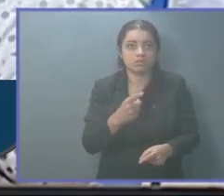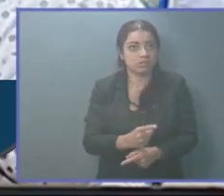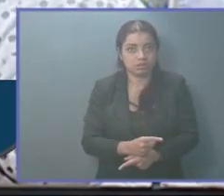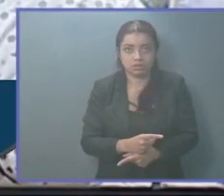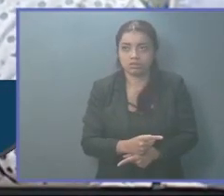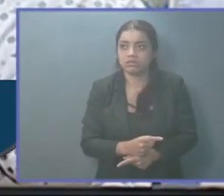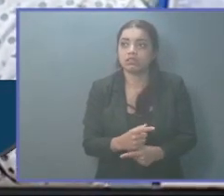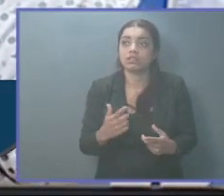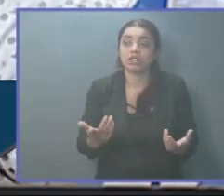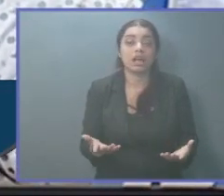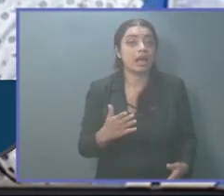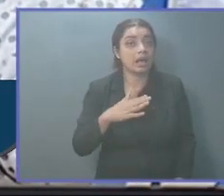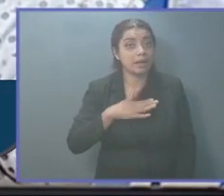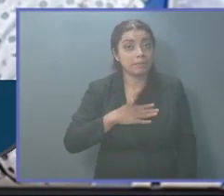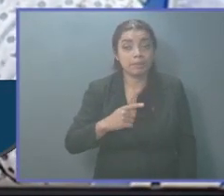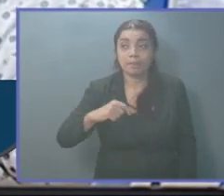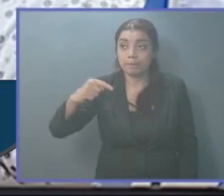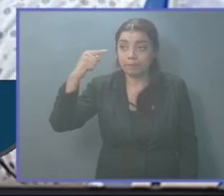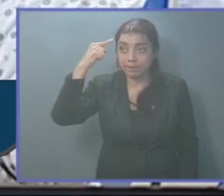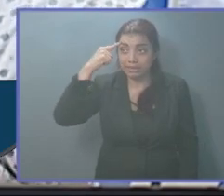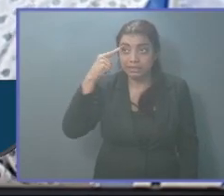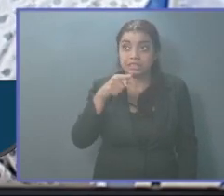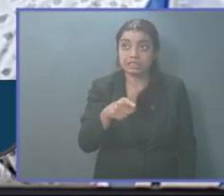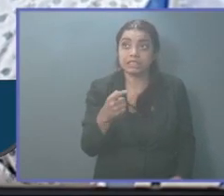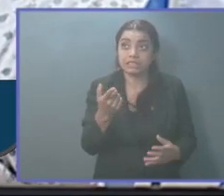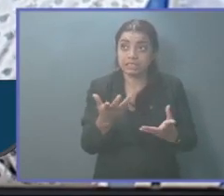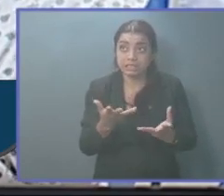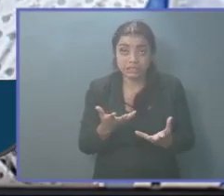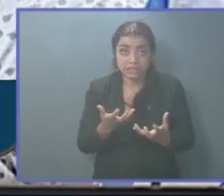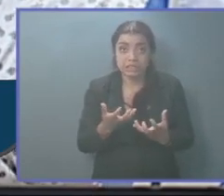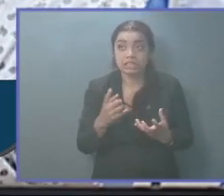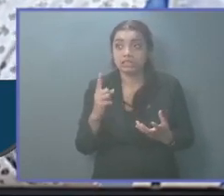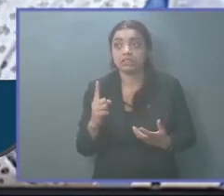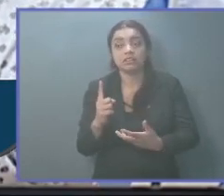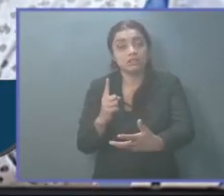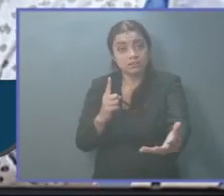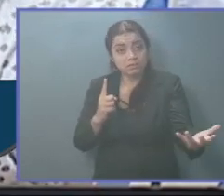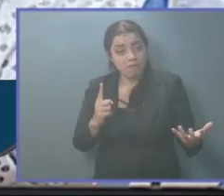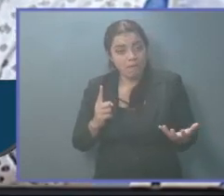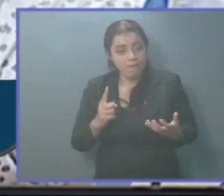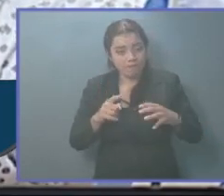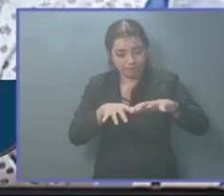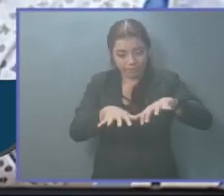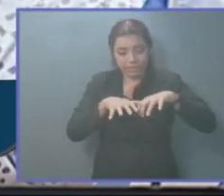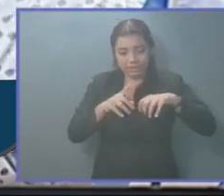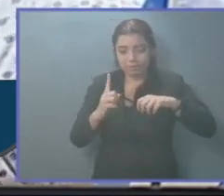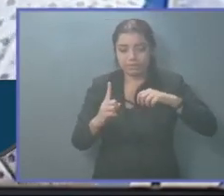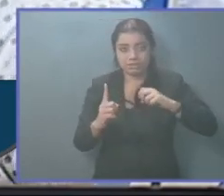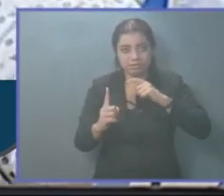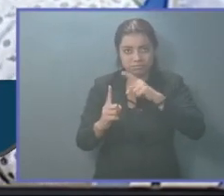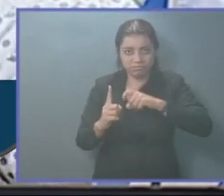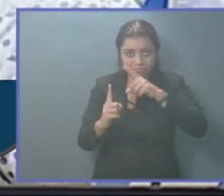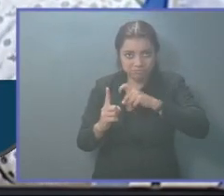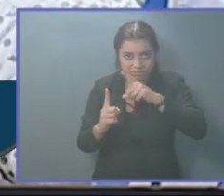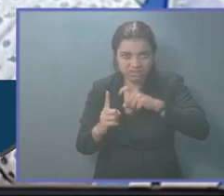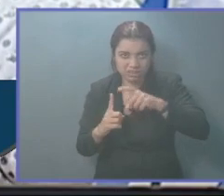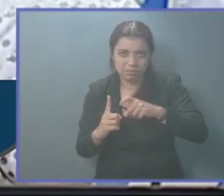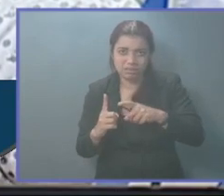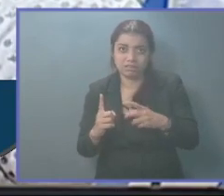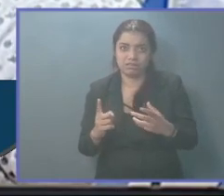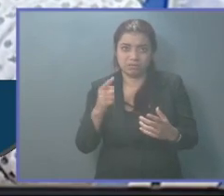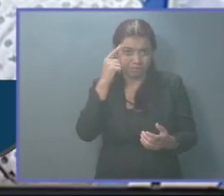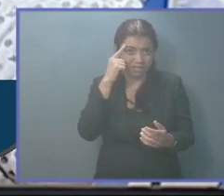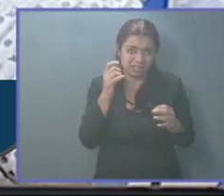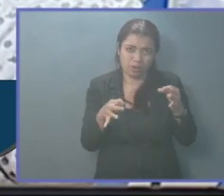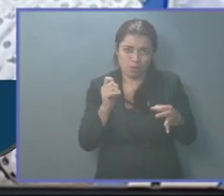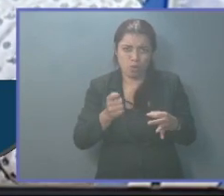A mí me parece que quieren llevar la interpelación a otra figura, a un antejuicio. El